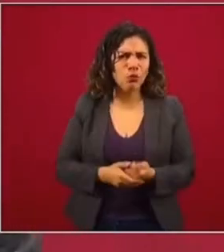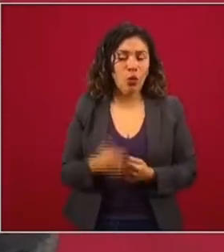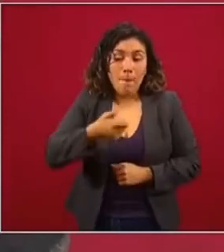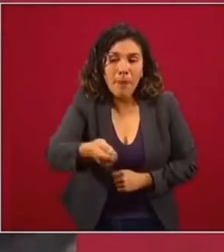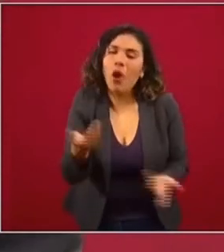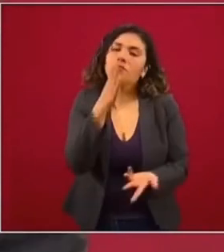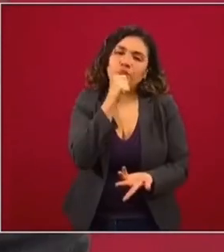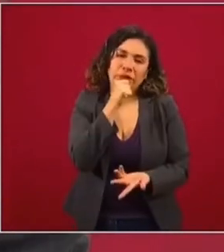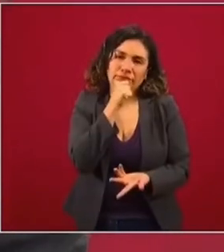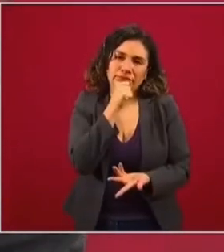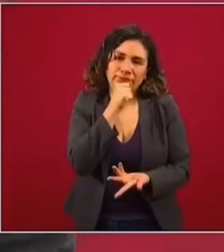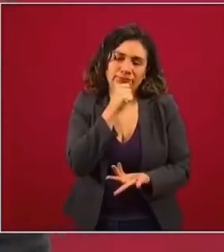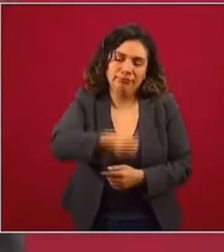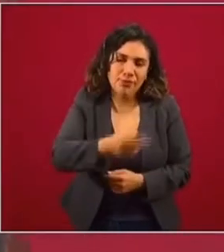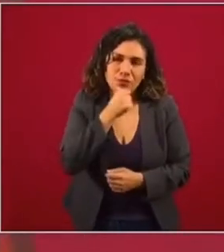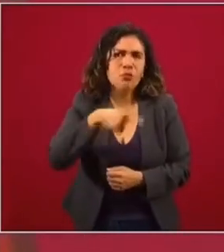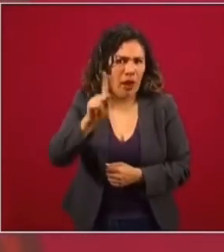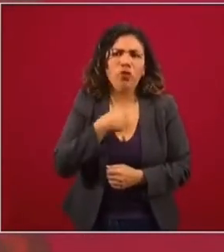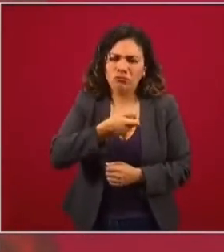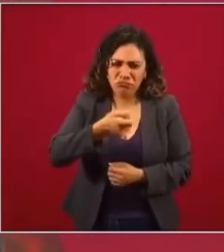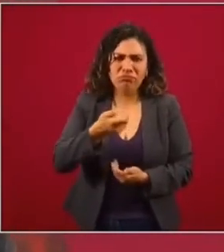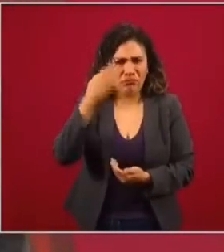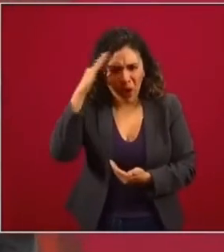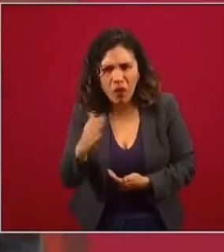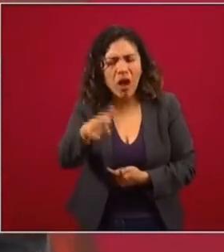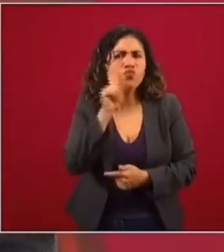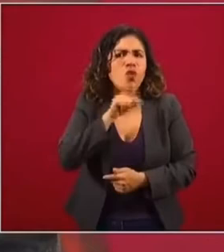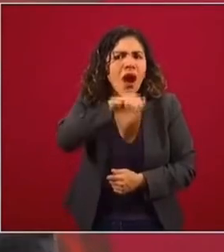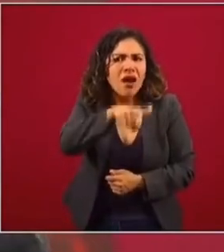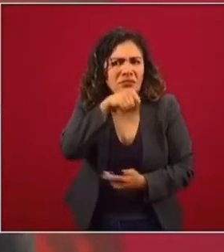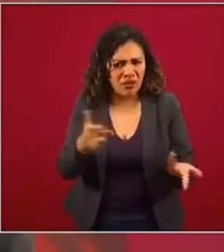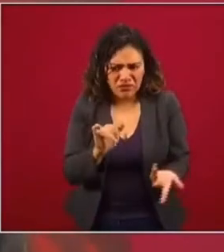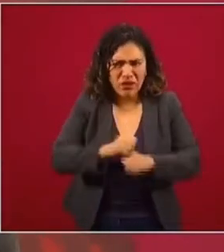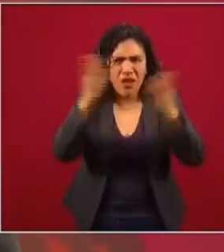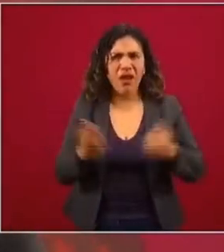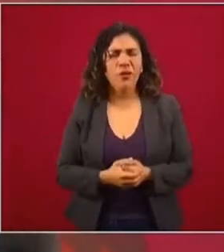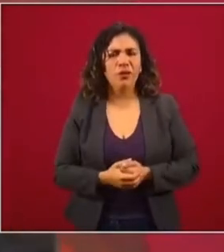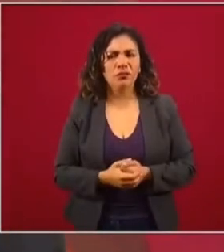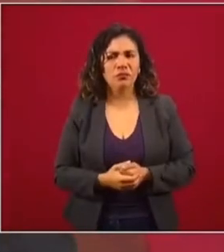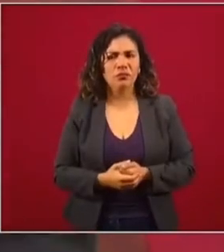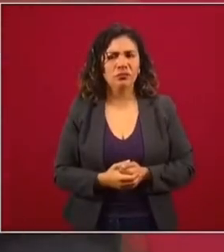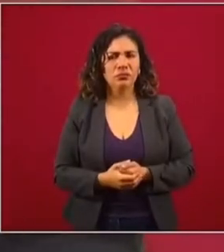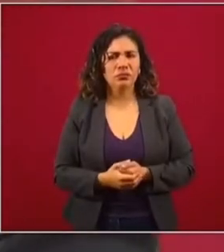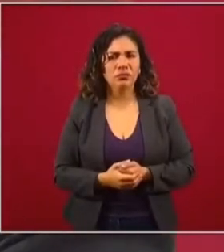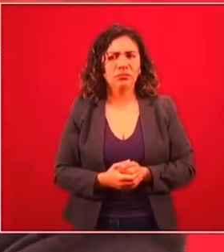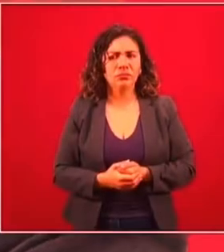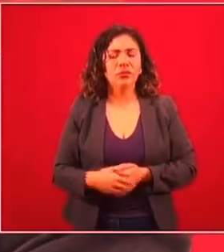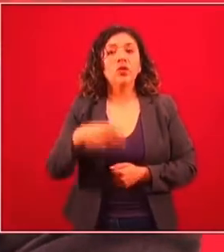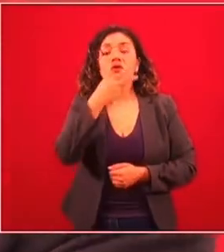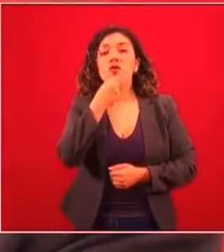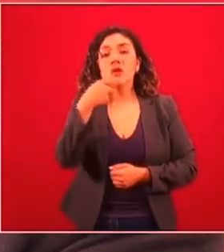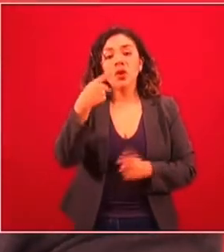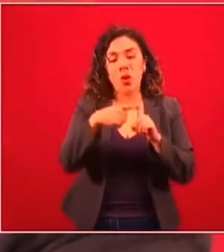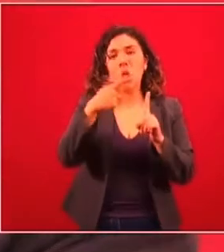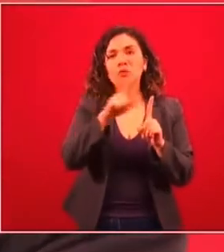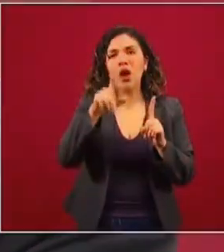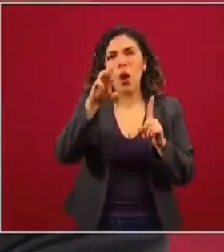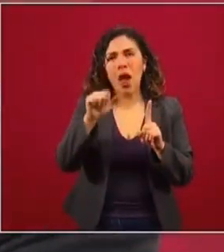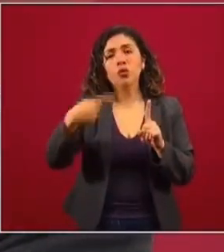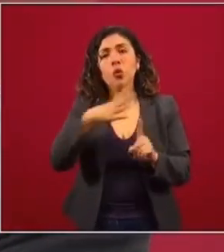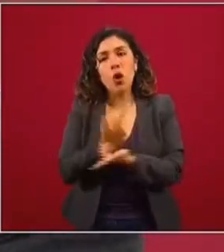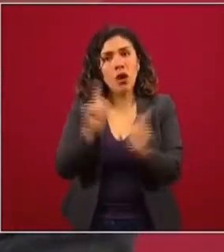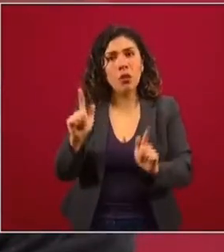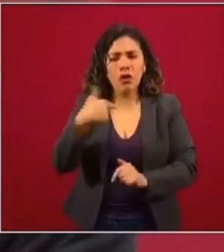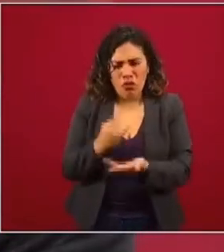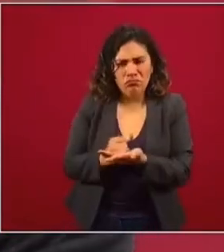ya no de mano porque no puedo. Pero ¿cómo no voy a saludar a una anciana que se liberó al hijo de Guzmán Loera? Pues sí, yo tomé la decisión,